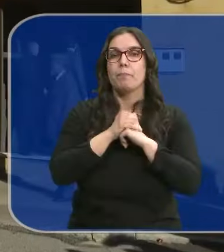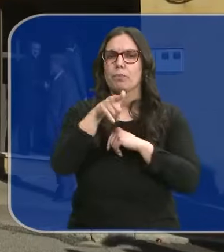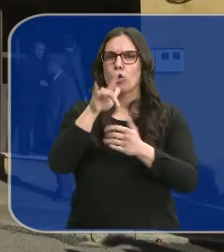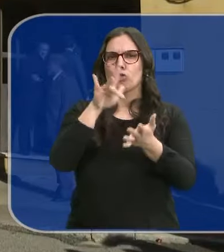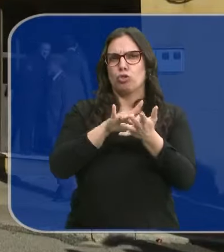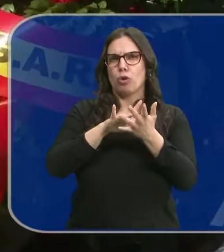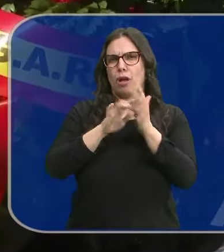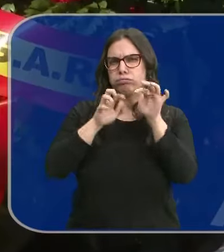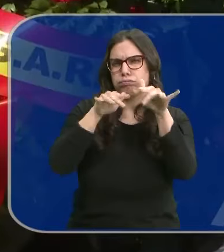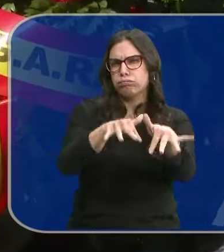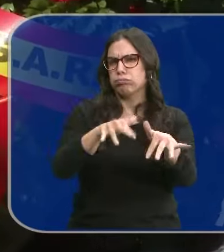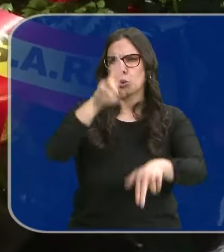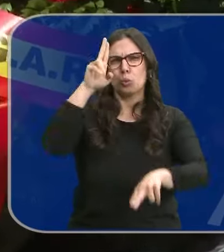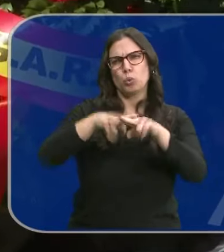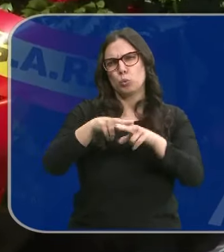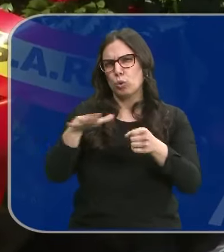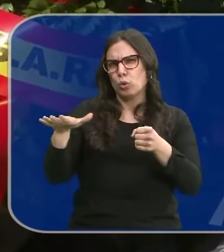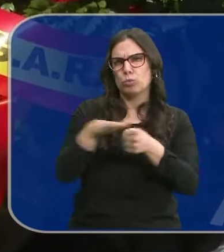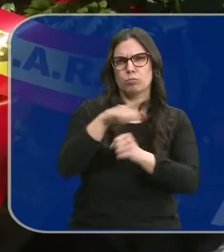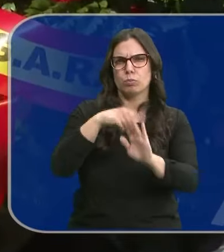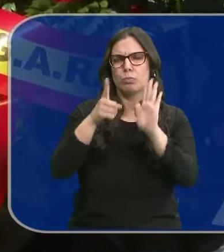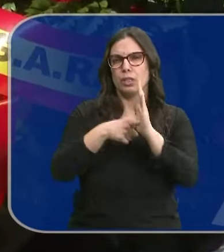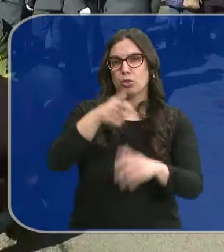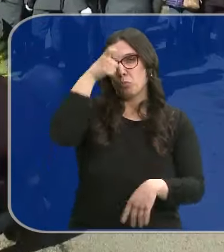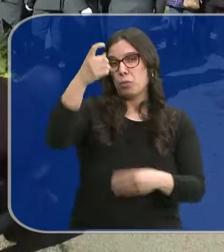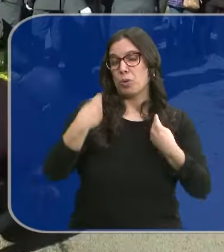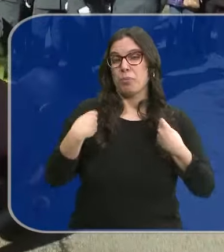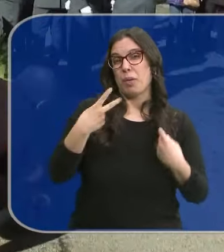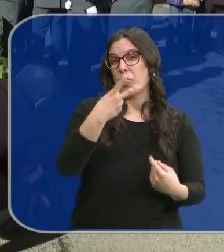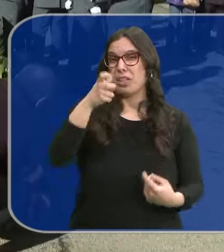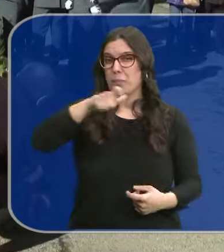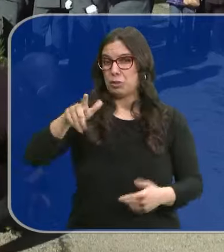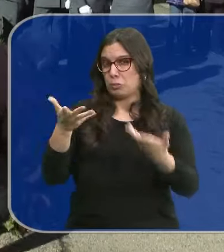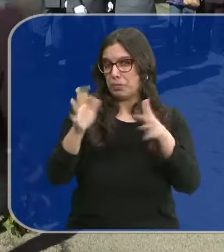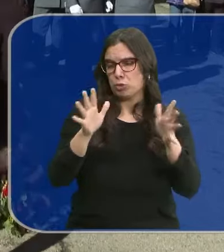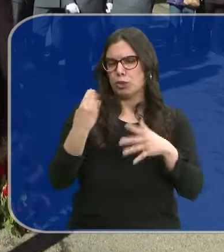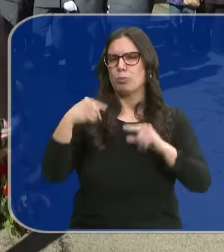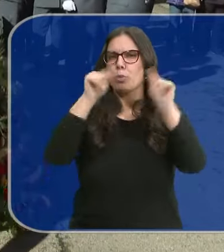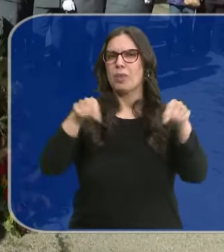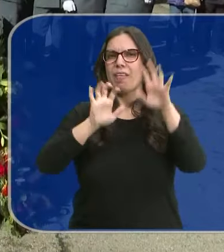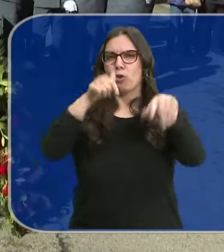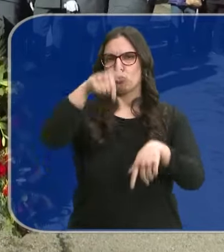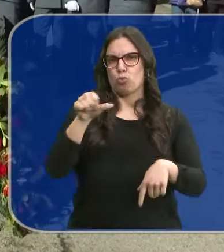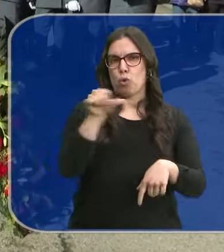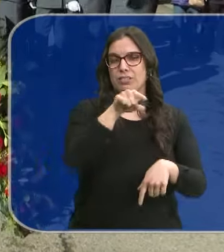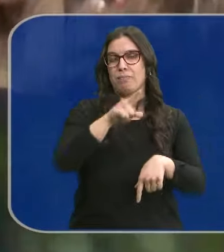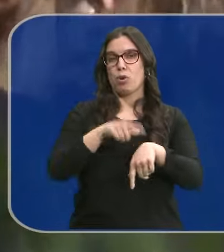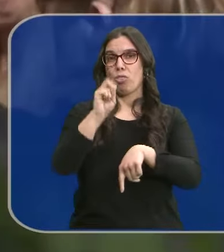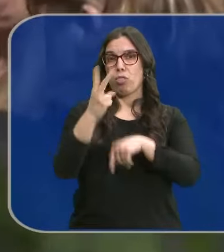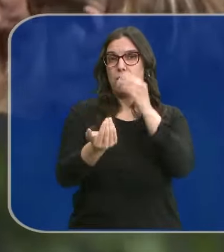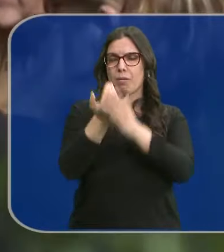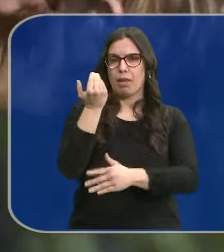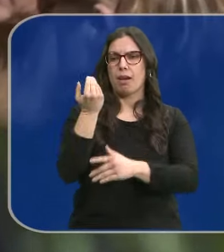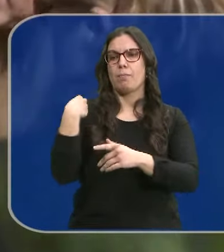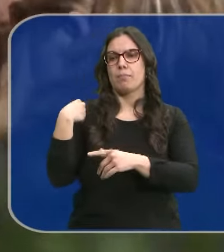multitudinario funeral que ha teñido de luto este pueblo de apenas 200 habitantes del suroeste de la provincia de León. En torno a las 12 de la mañana el